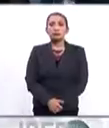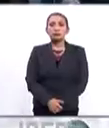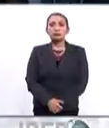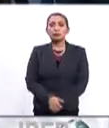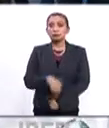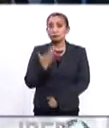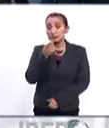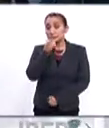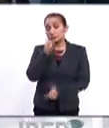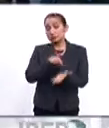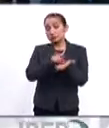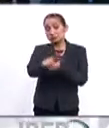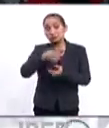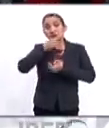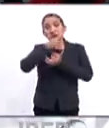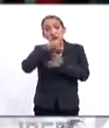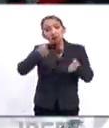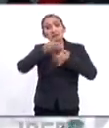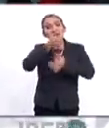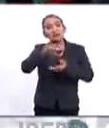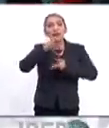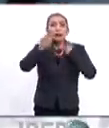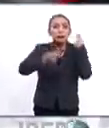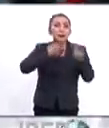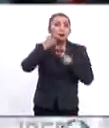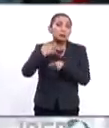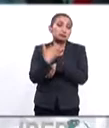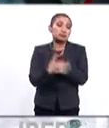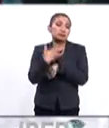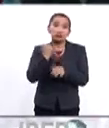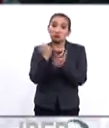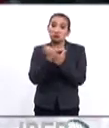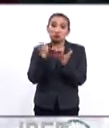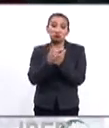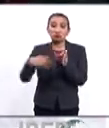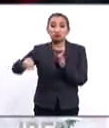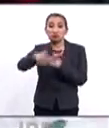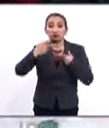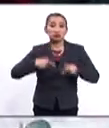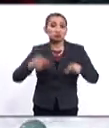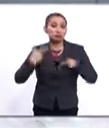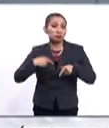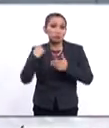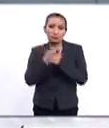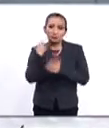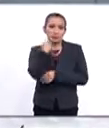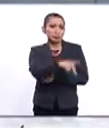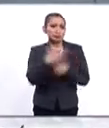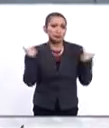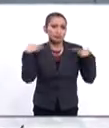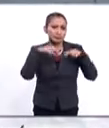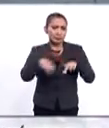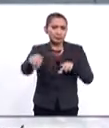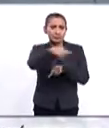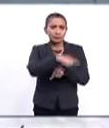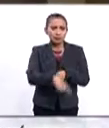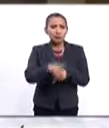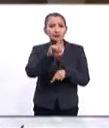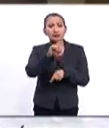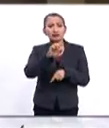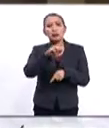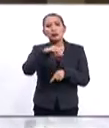Y sigue mandando tweets y sigue dando declaraciones. Por lo pronto exigió a la población exigir a sus representantes